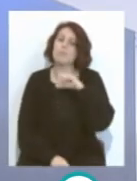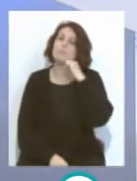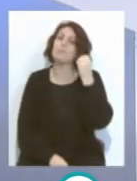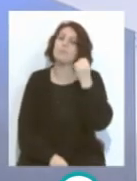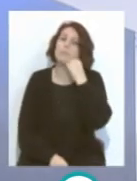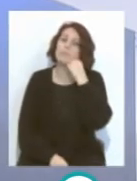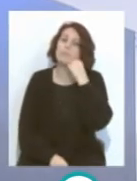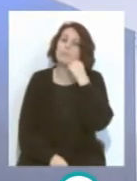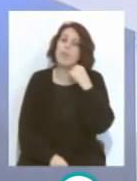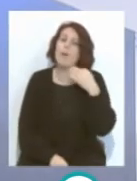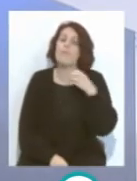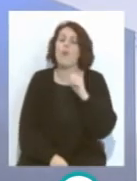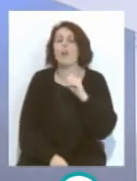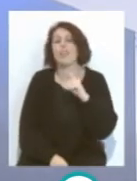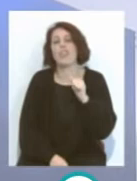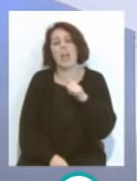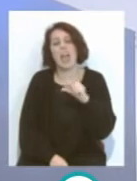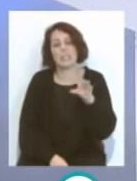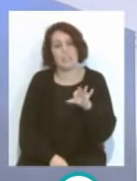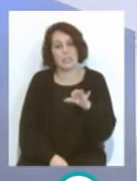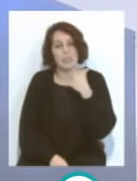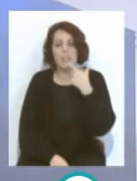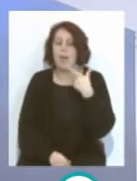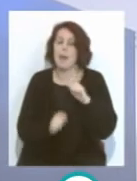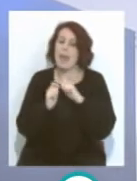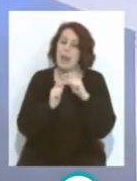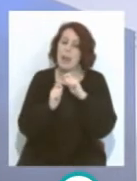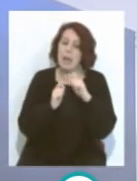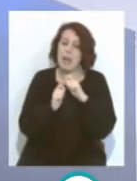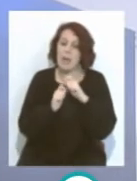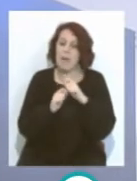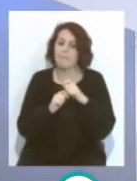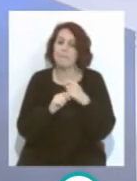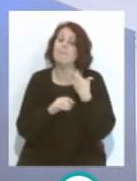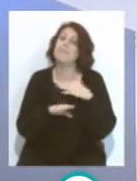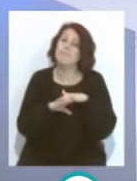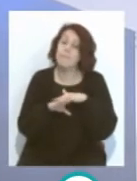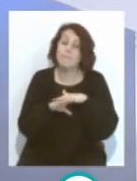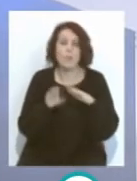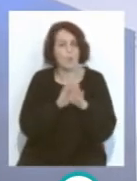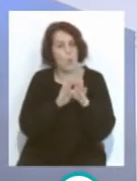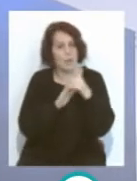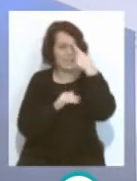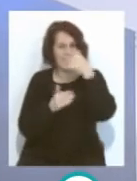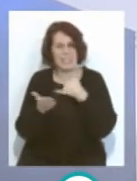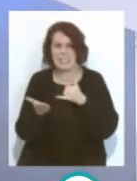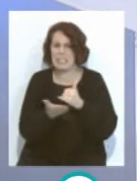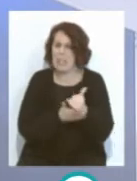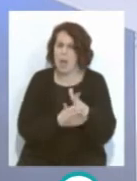Bordalás que en rueda de prensa sigue disculpando y sabiendo que ha sido una entrada